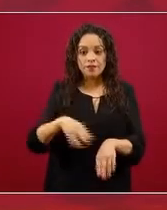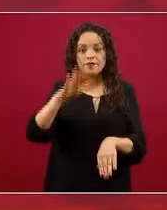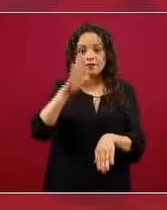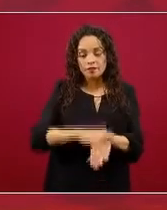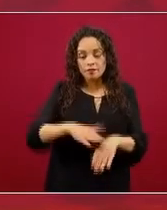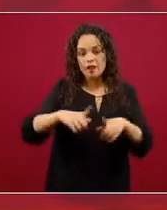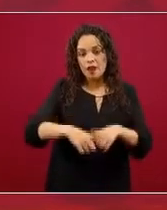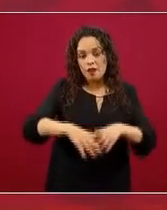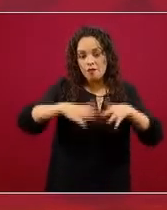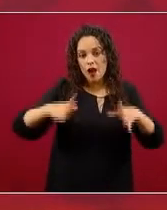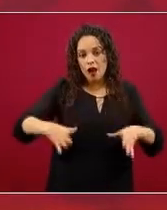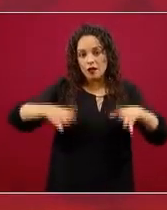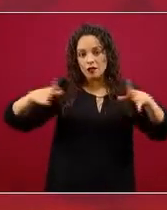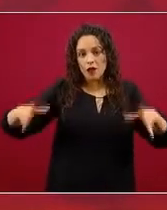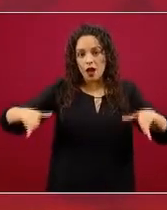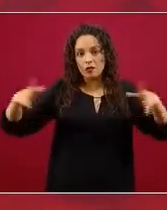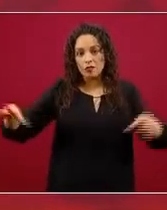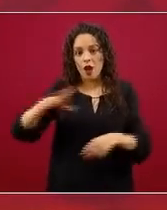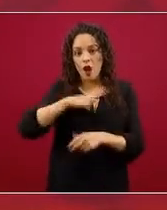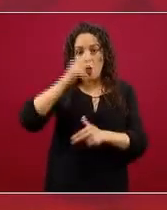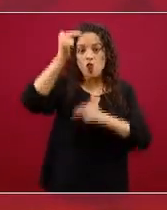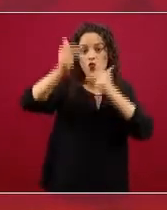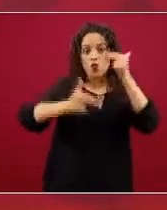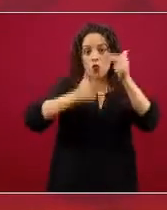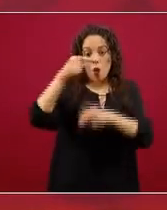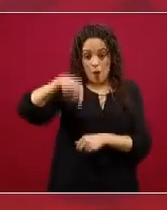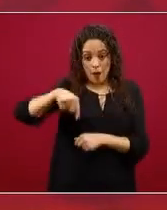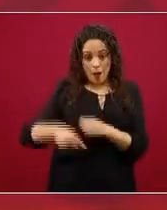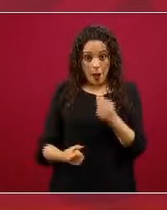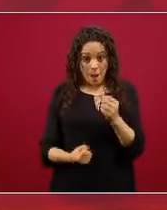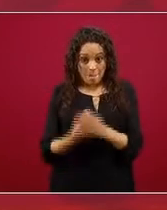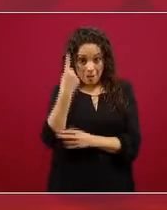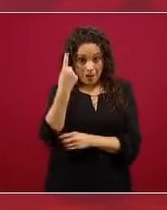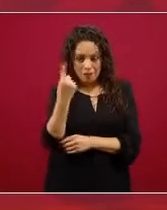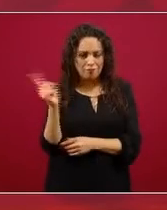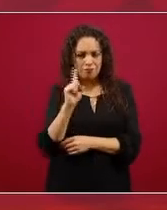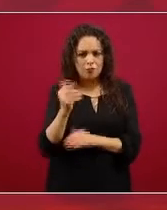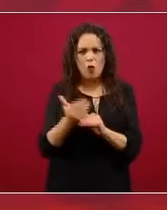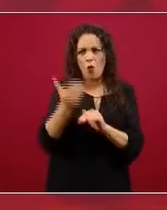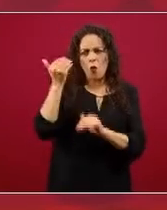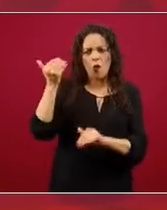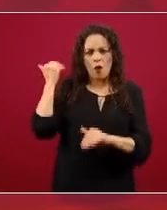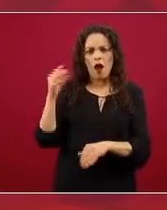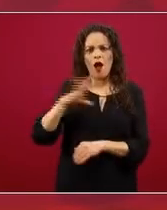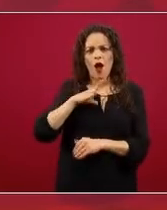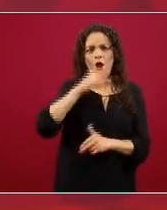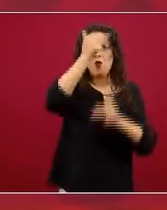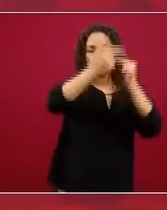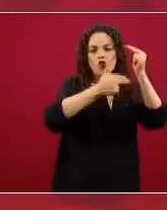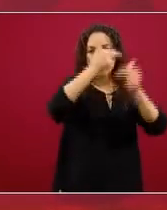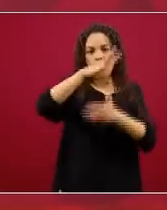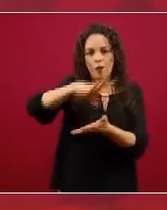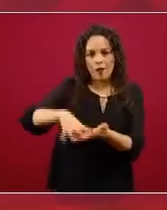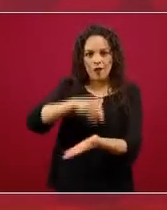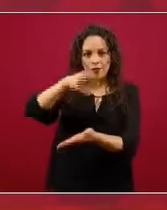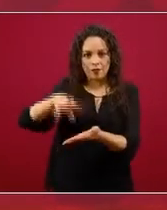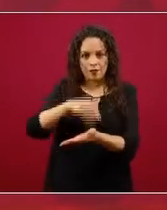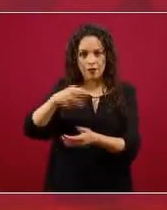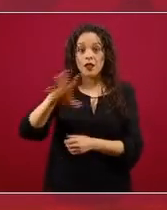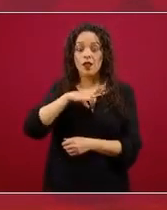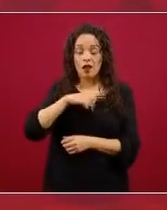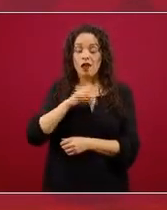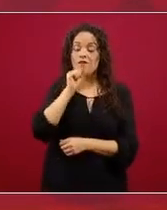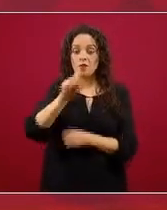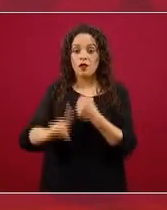expanda cada vez más estas nubes, no es la primera vez que ocurre estas nubes de arena, esto está afectando también al continente